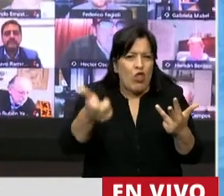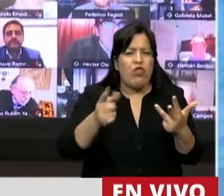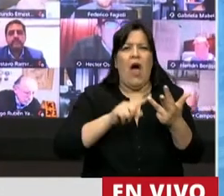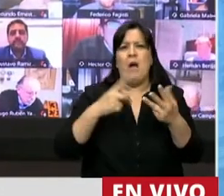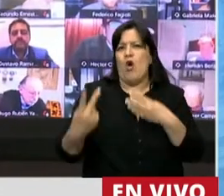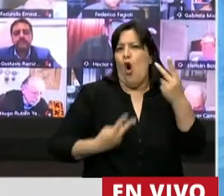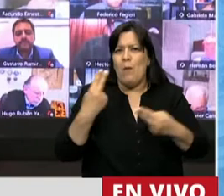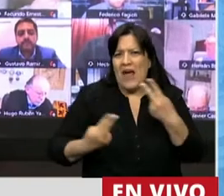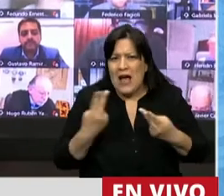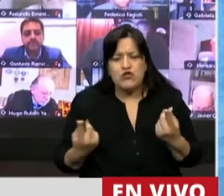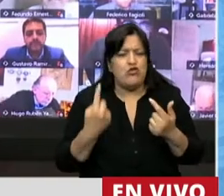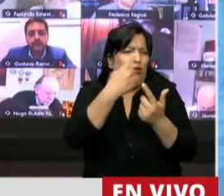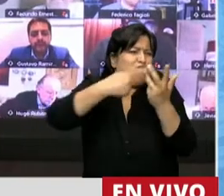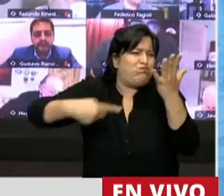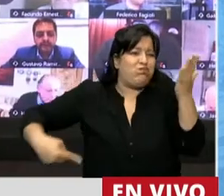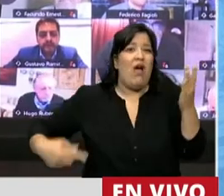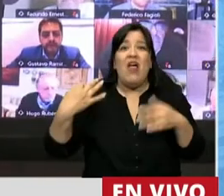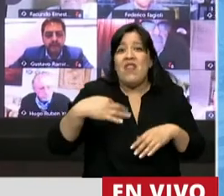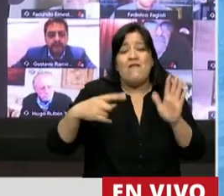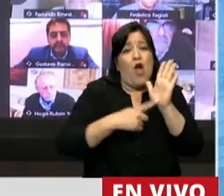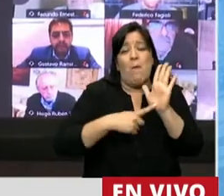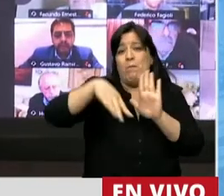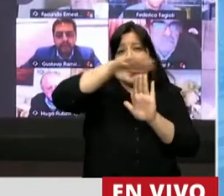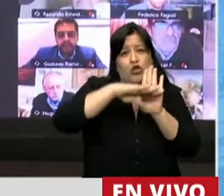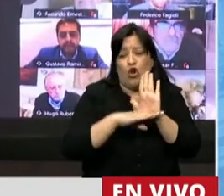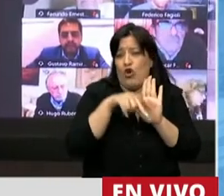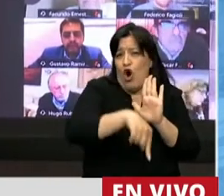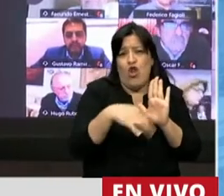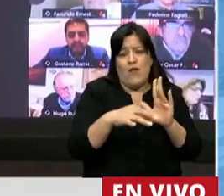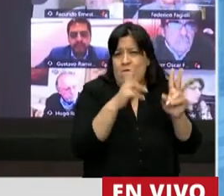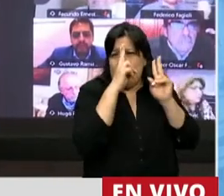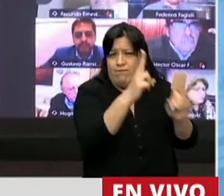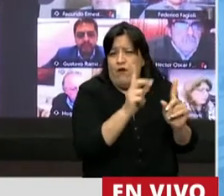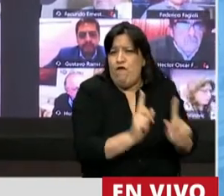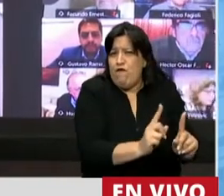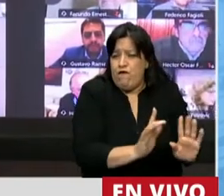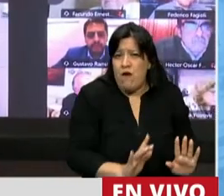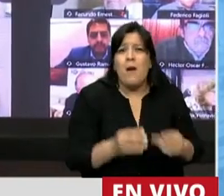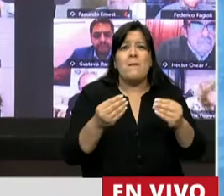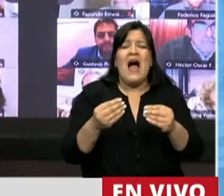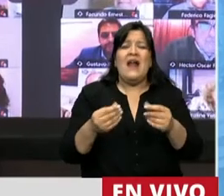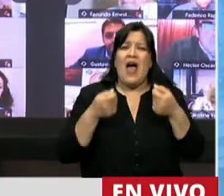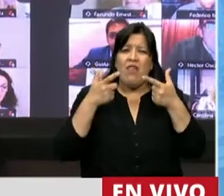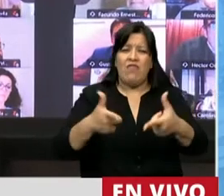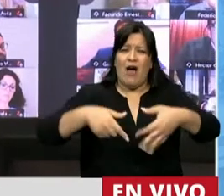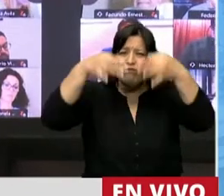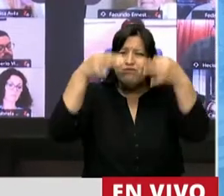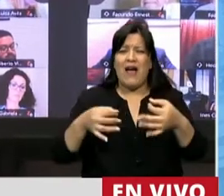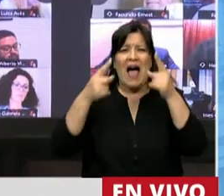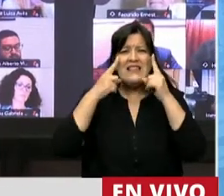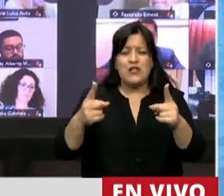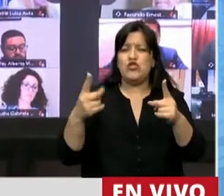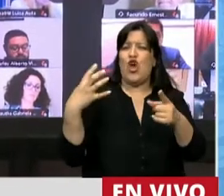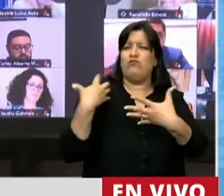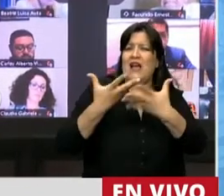quirúrgicas, en el marco de los protocolos vigentes para garantizar así la atención integral de la salud